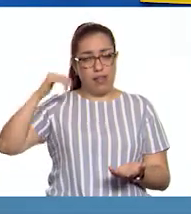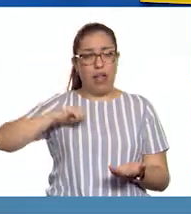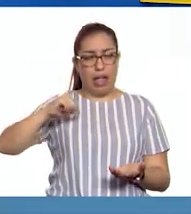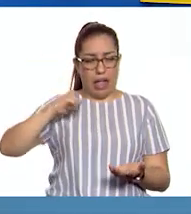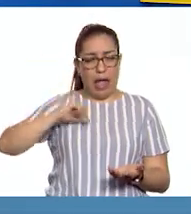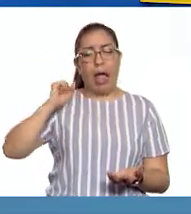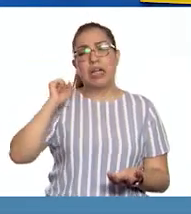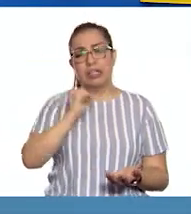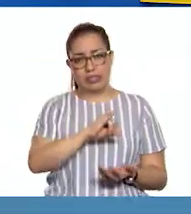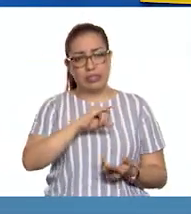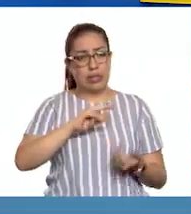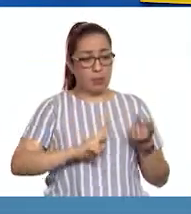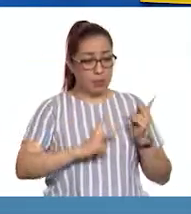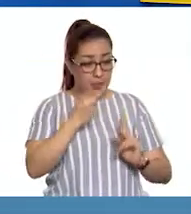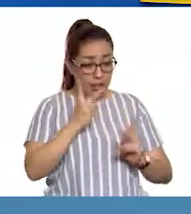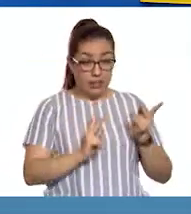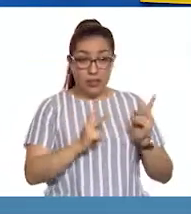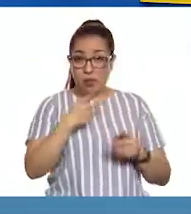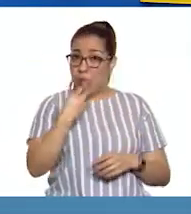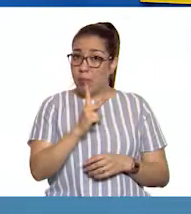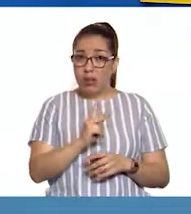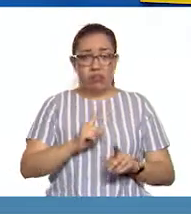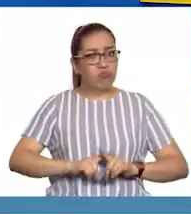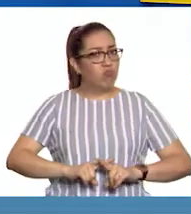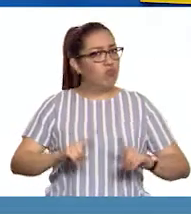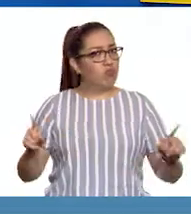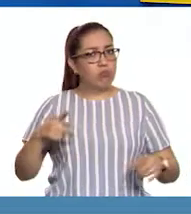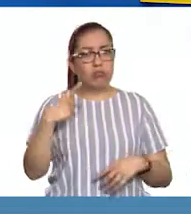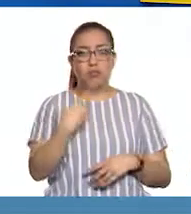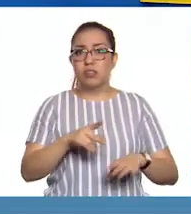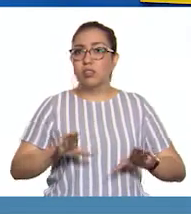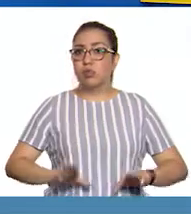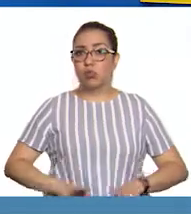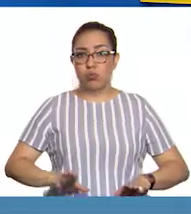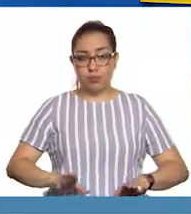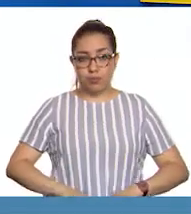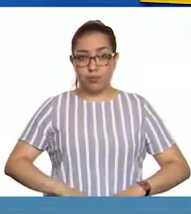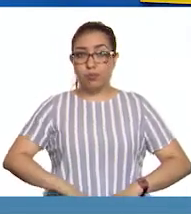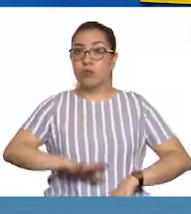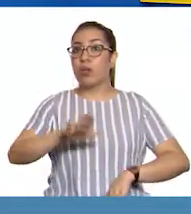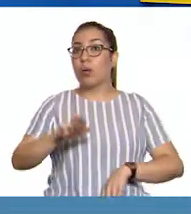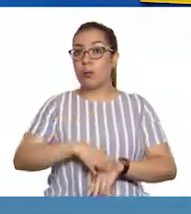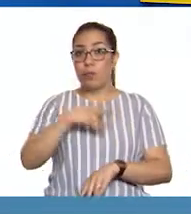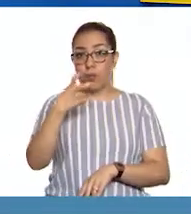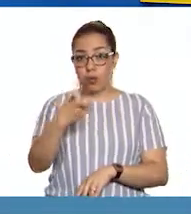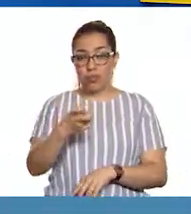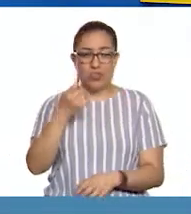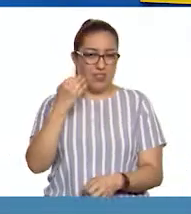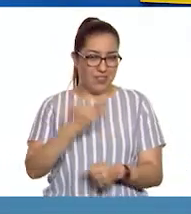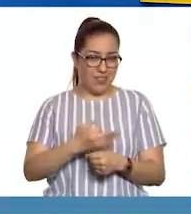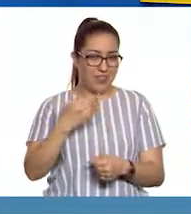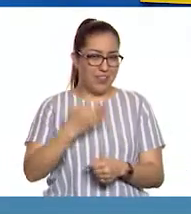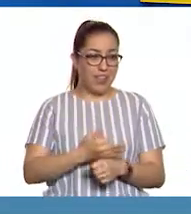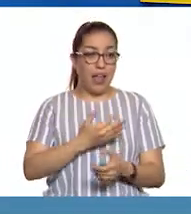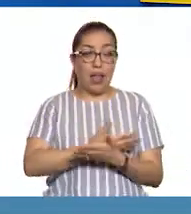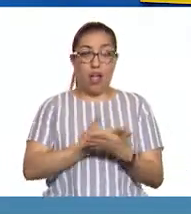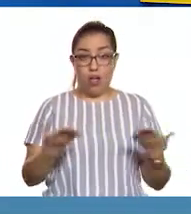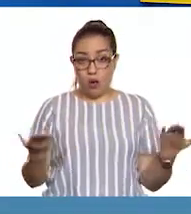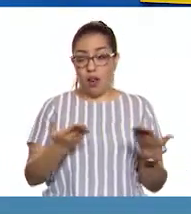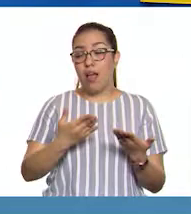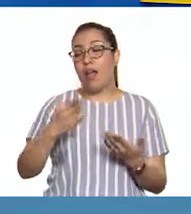realidad tienen muchas características distintas a las plantas. Por eso la comunidad científica en la actualidad considera que